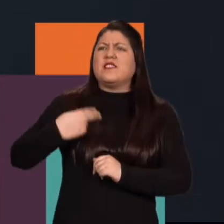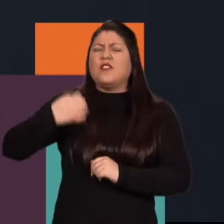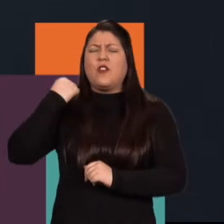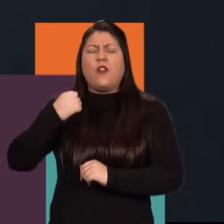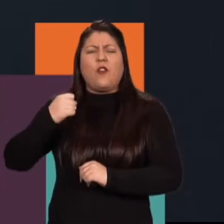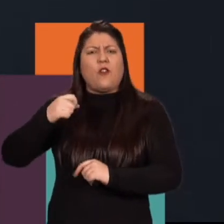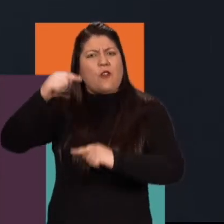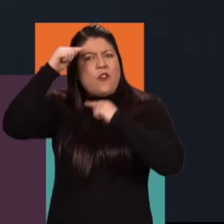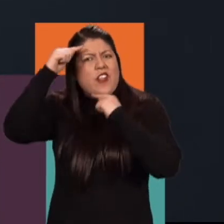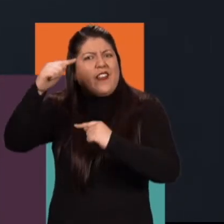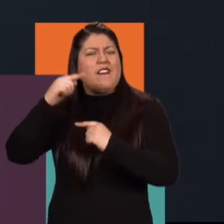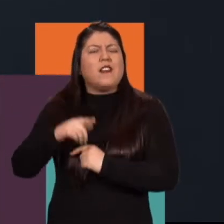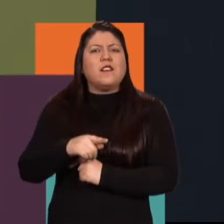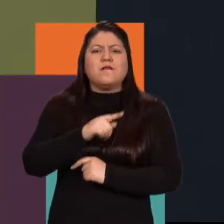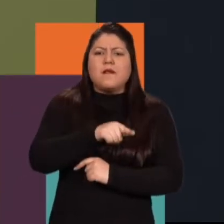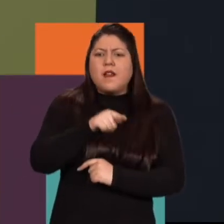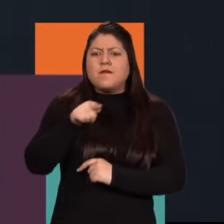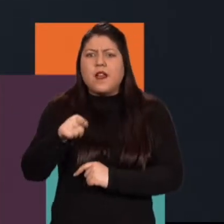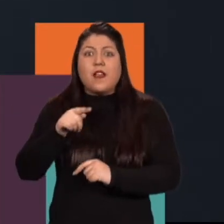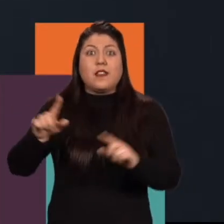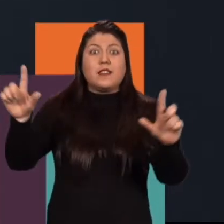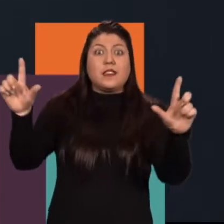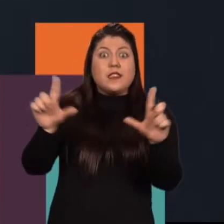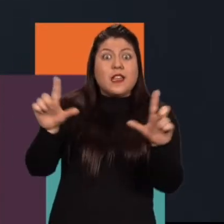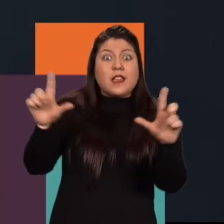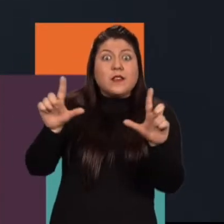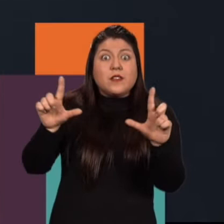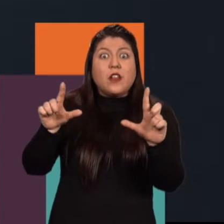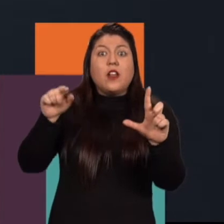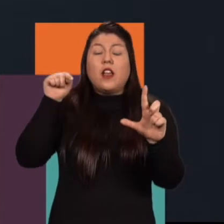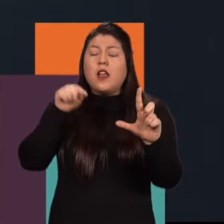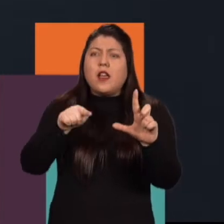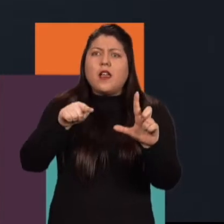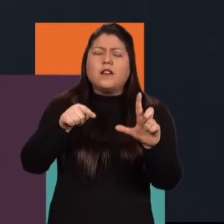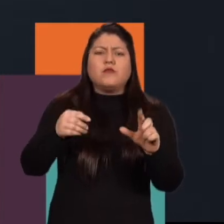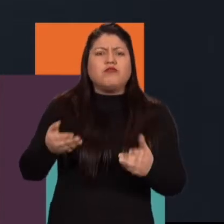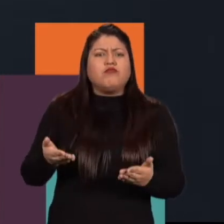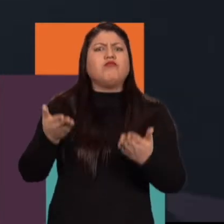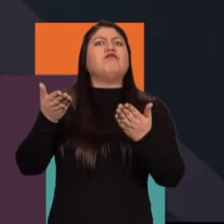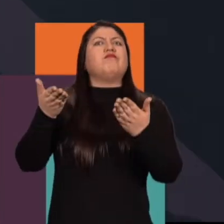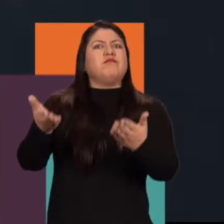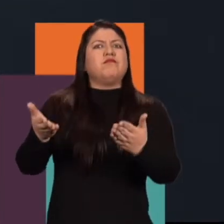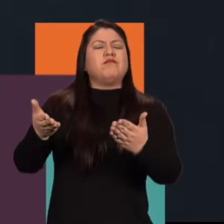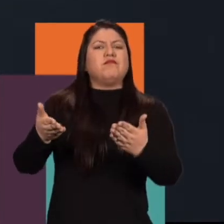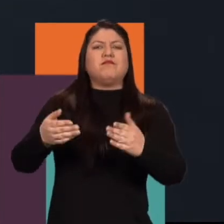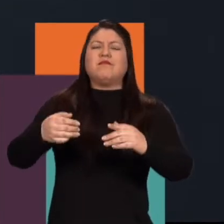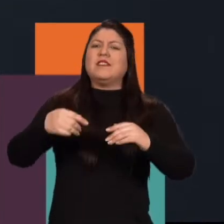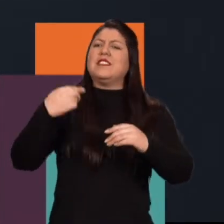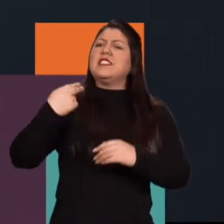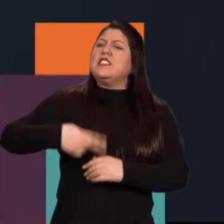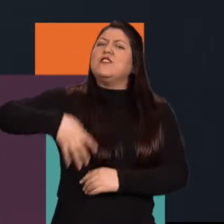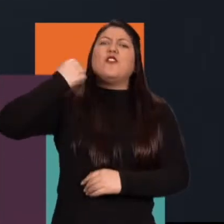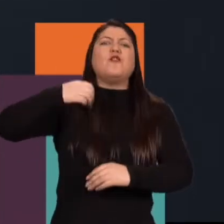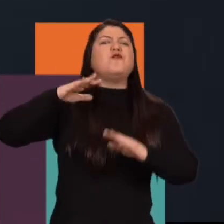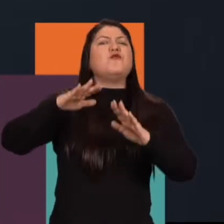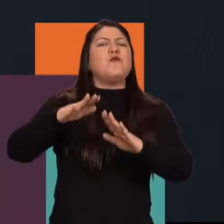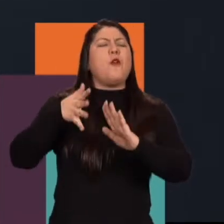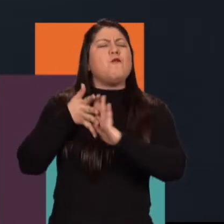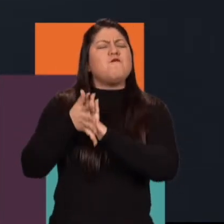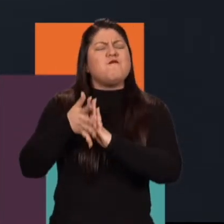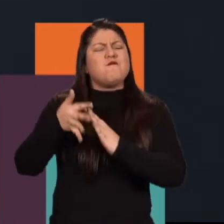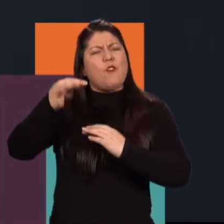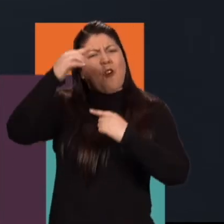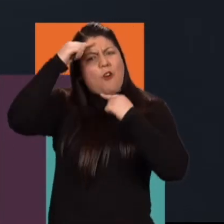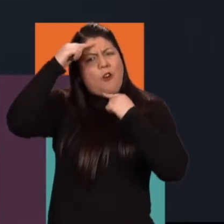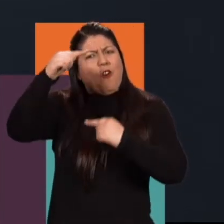originales, pues, digamos que creo que la televisión comienza nuevamente a caer en las historias originales y